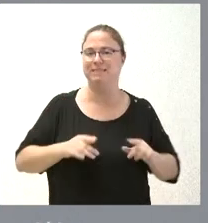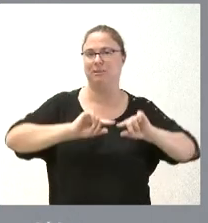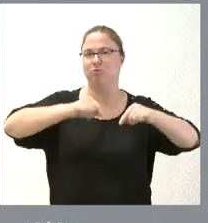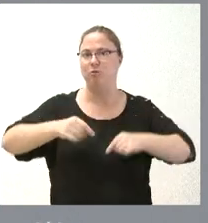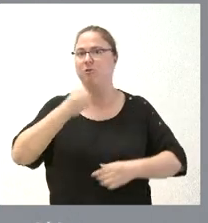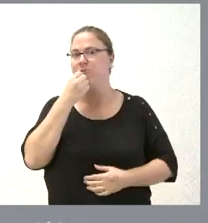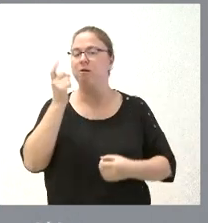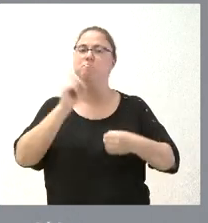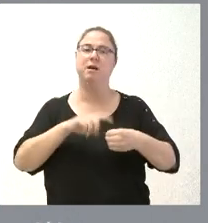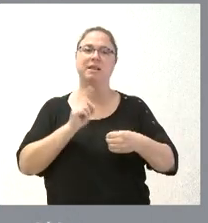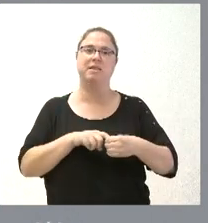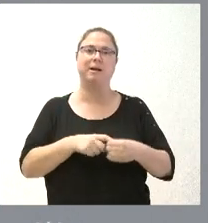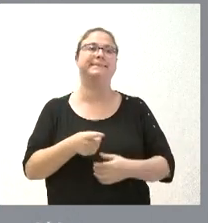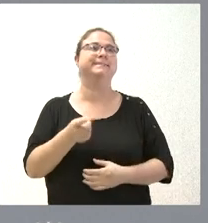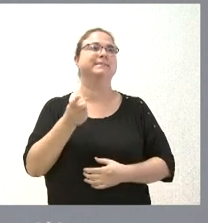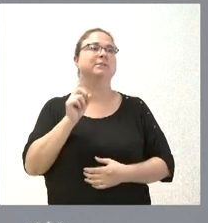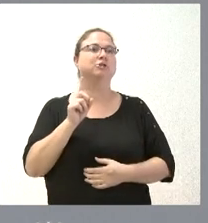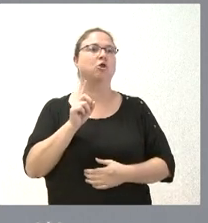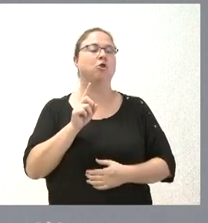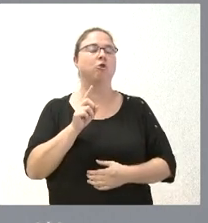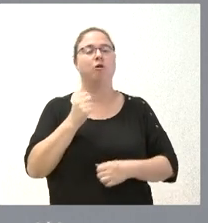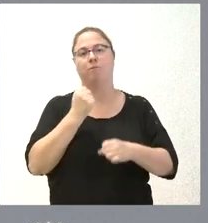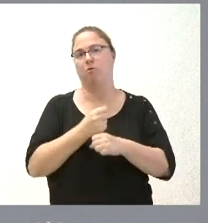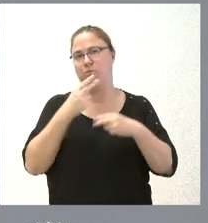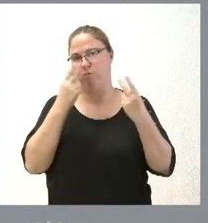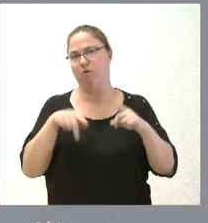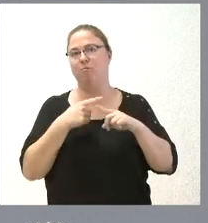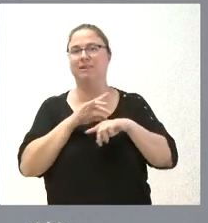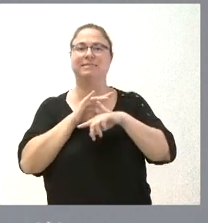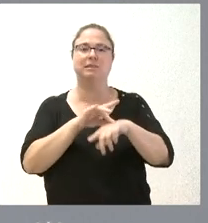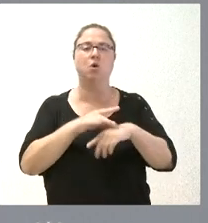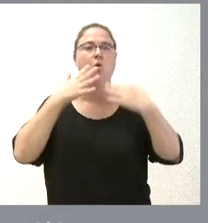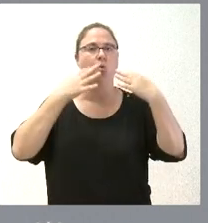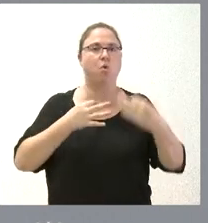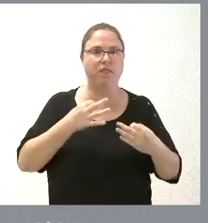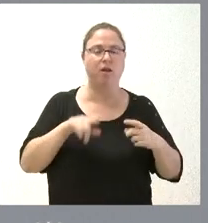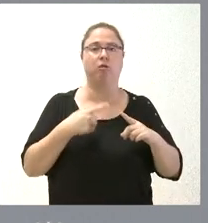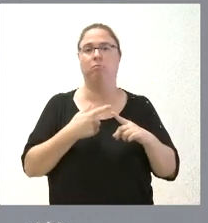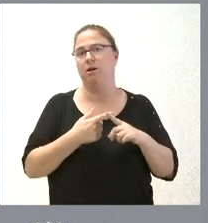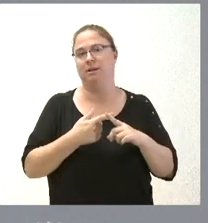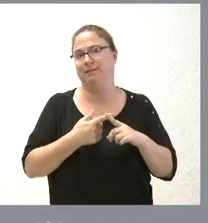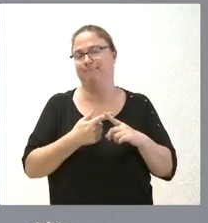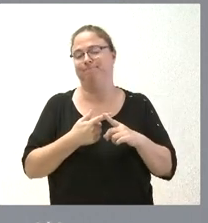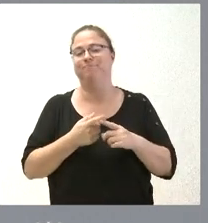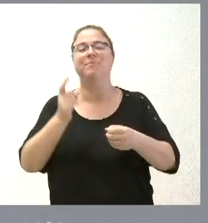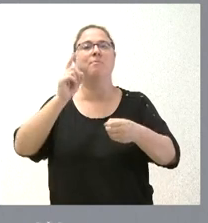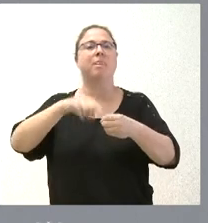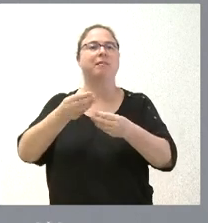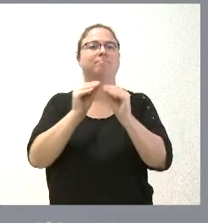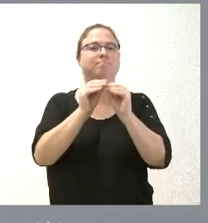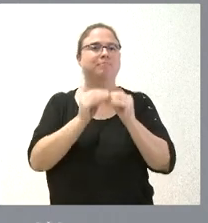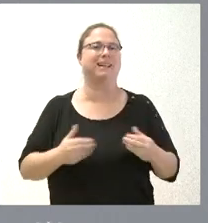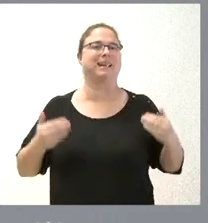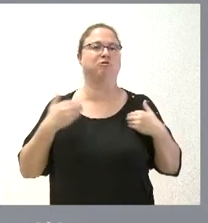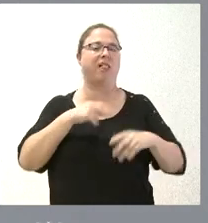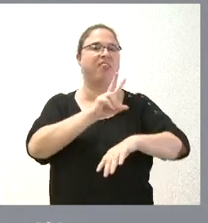pues participan como usted sabe no solamente los empleados públicos sino también asesores jurídicos y los interventores delegados o territoriales correspondientes